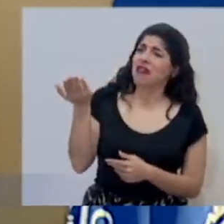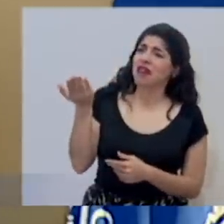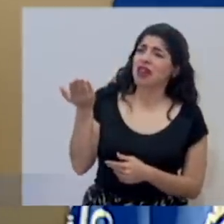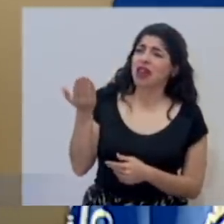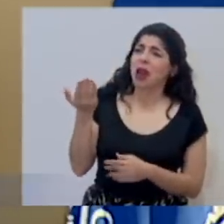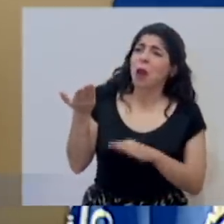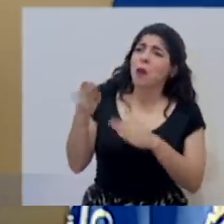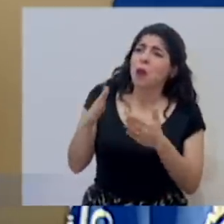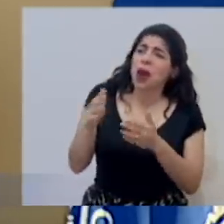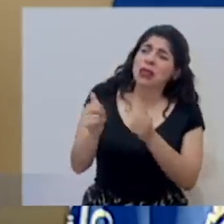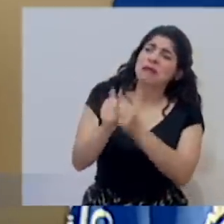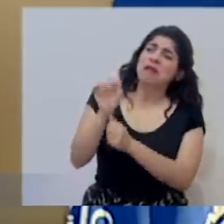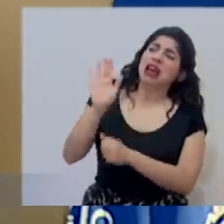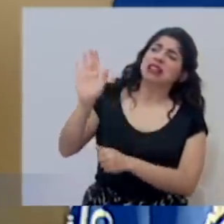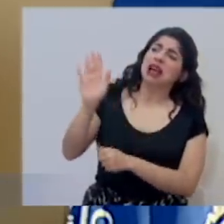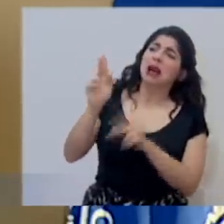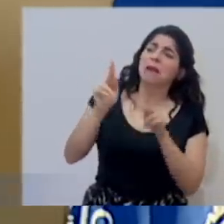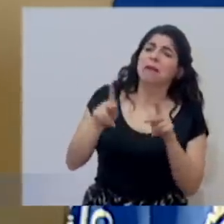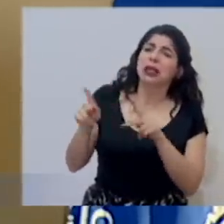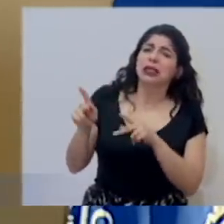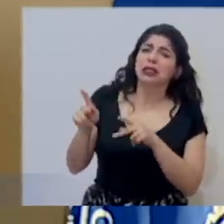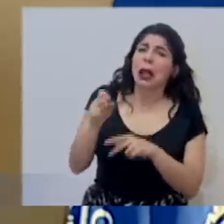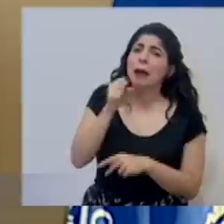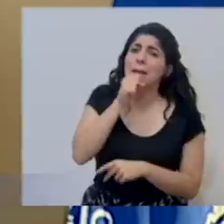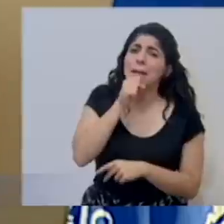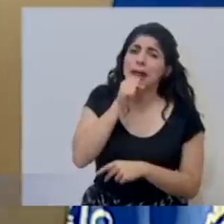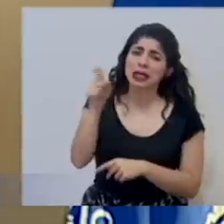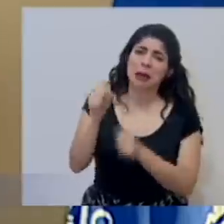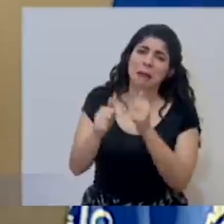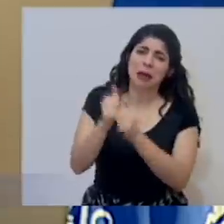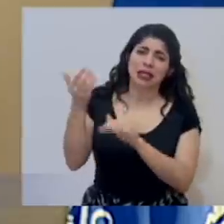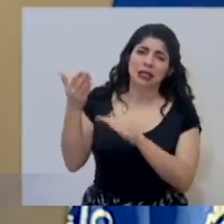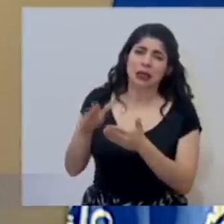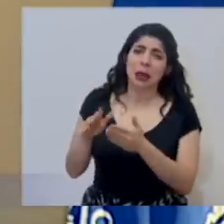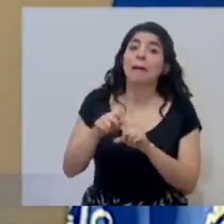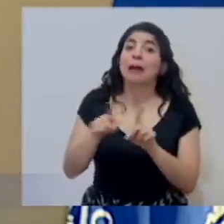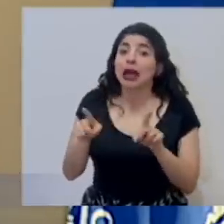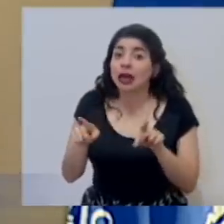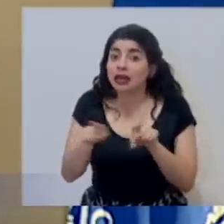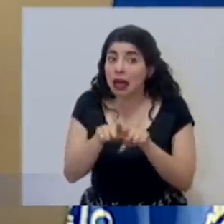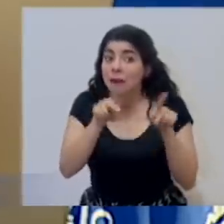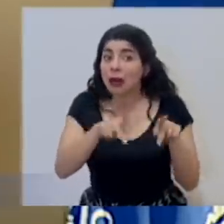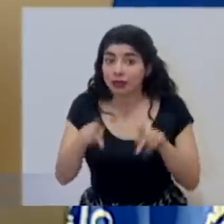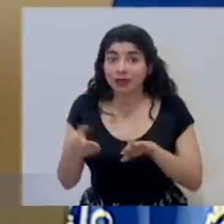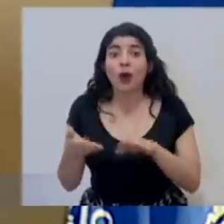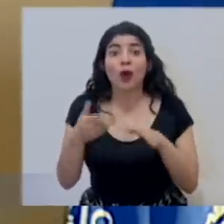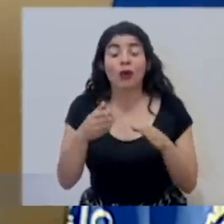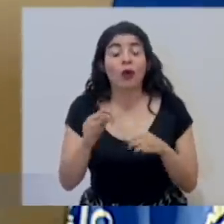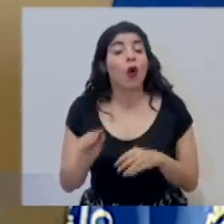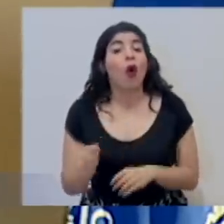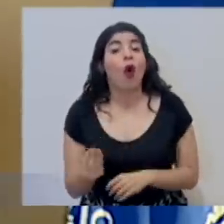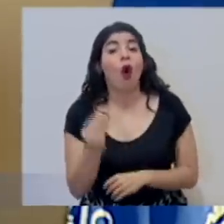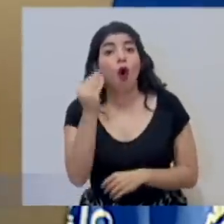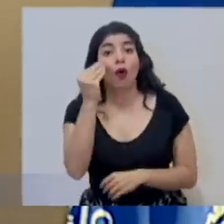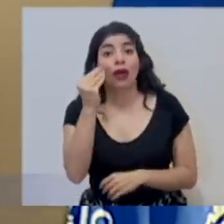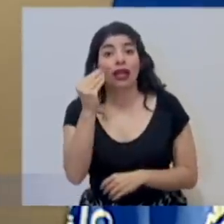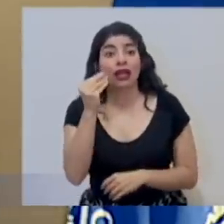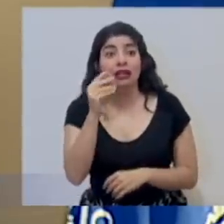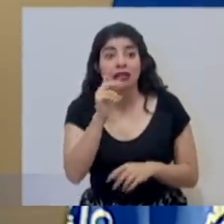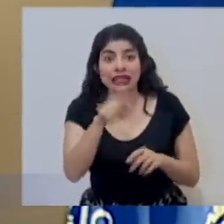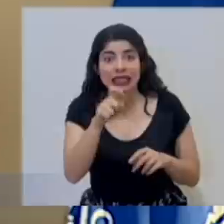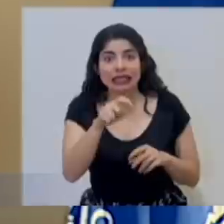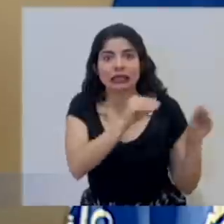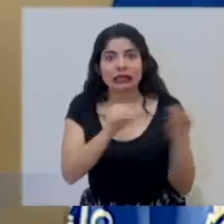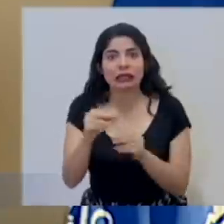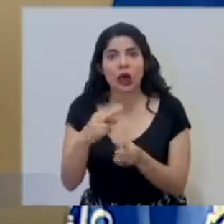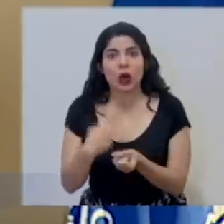una mortalidad mayor en personas de más alta edad, también hay personas jóvenes que requieren hospitalización,